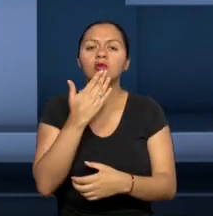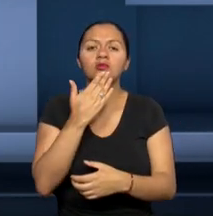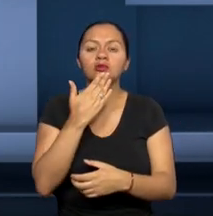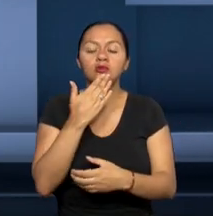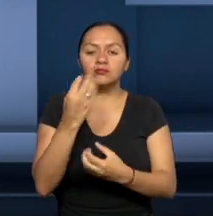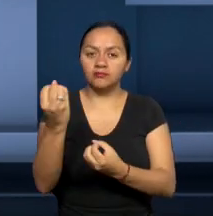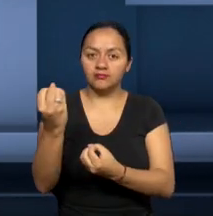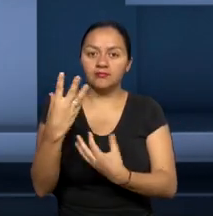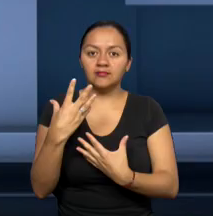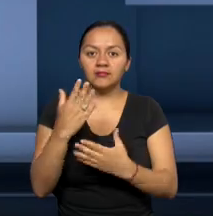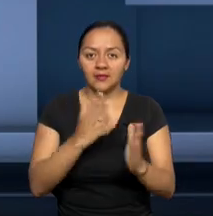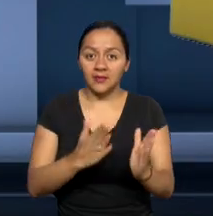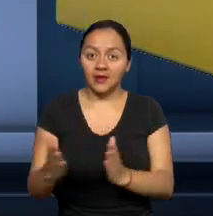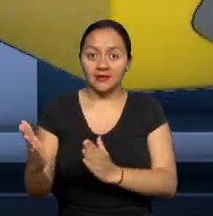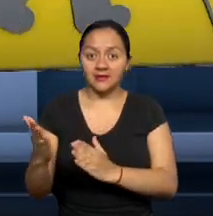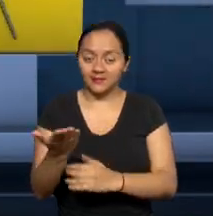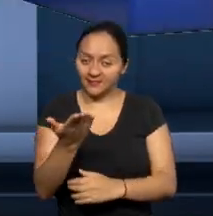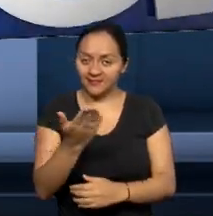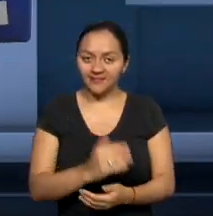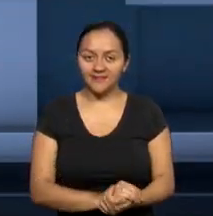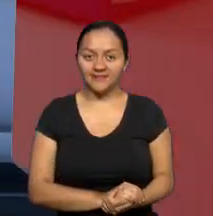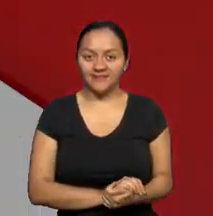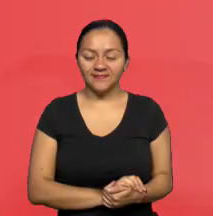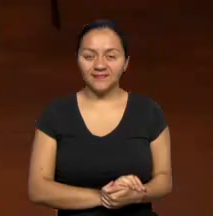comentarnos sobre esta iniciativa. Bienvenidos.